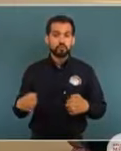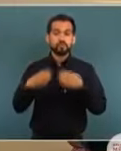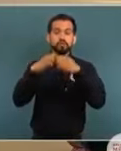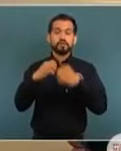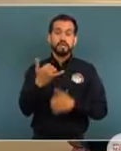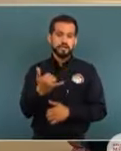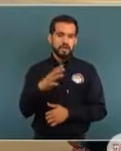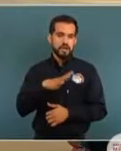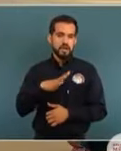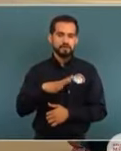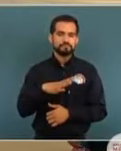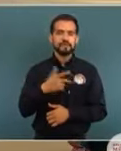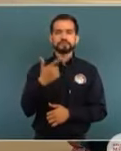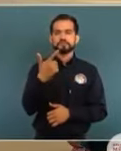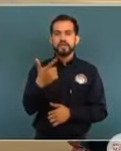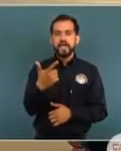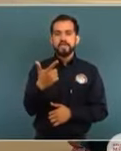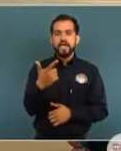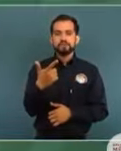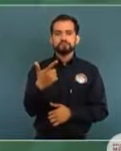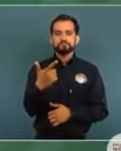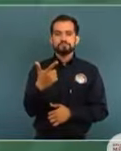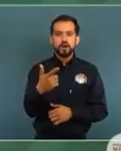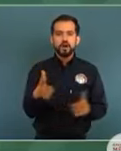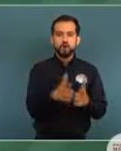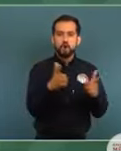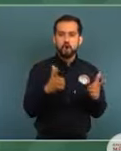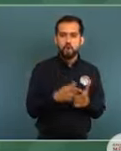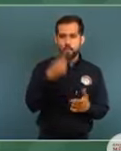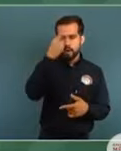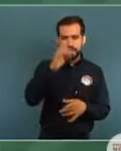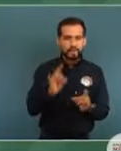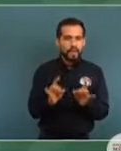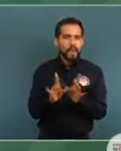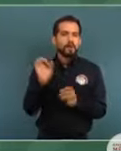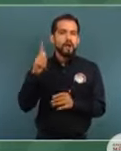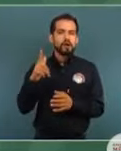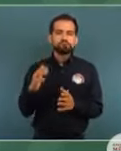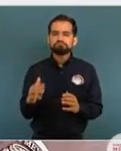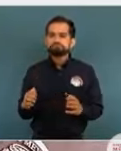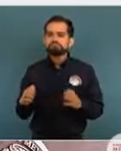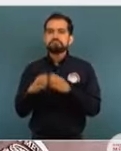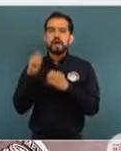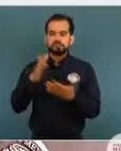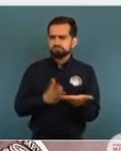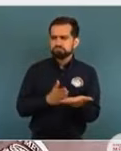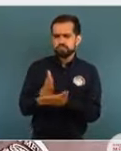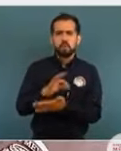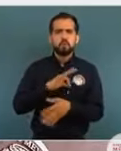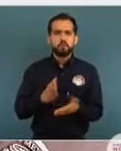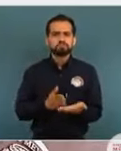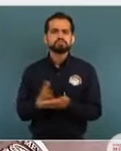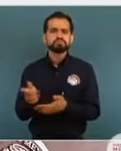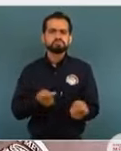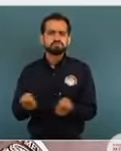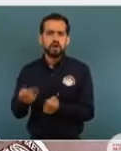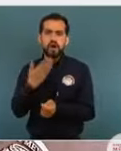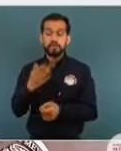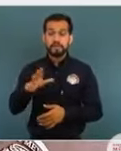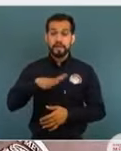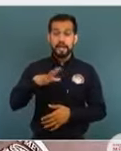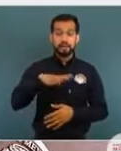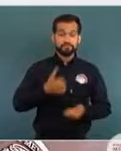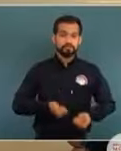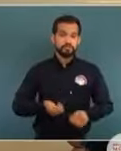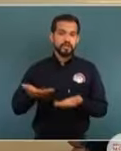emergencia y se tienen siete fuerzas de reacción para cualquier eventualidad que se presente en el estado. Se han